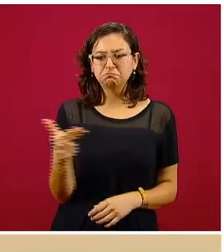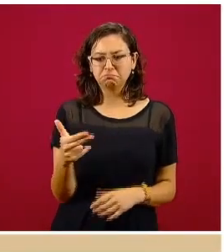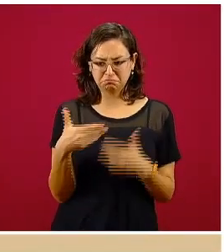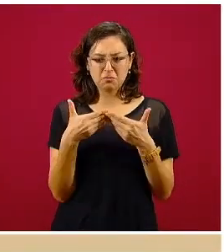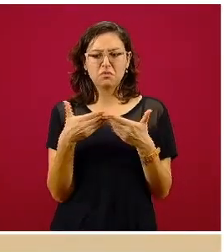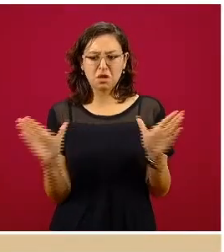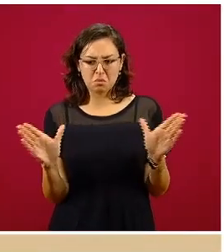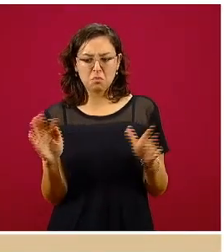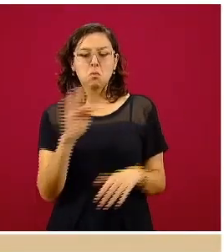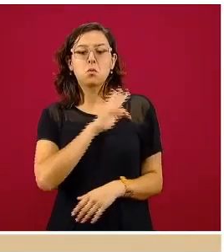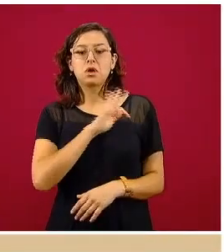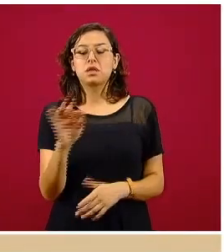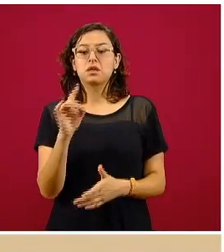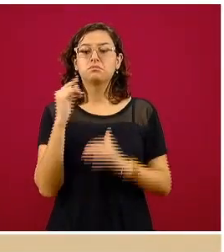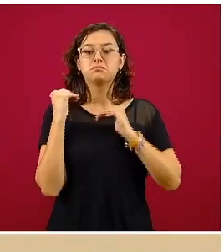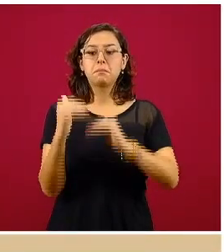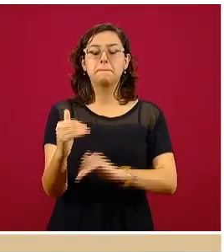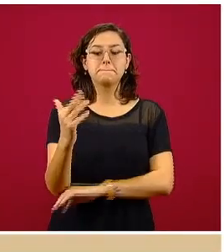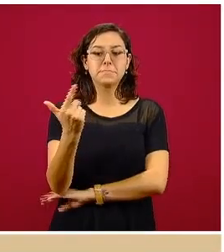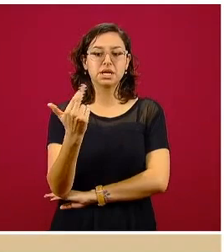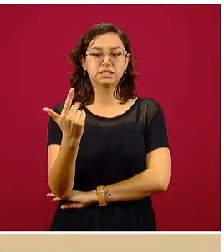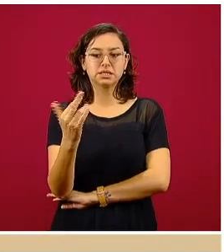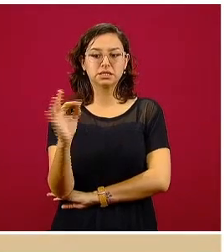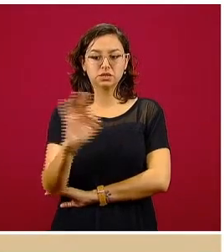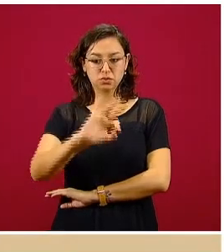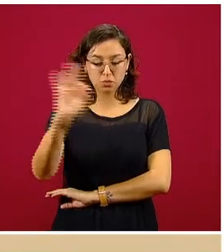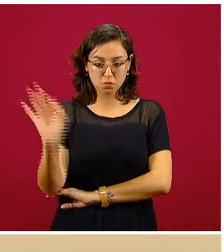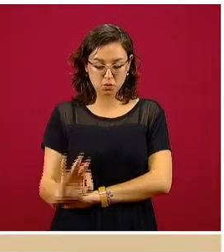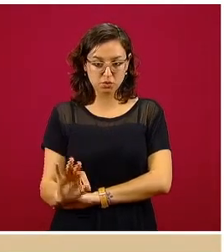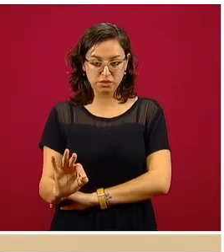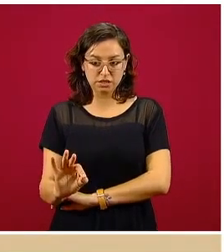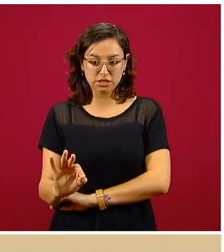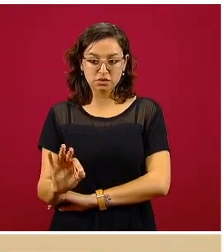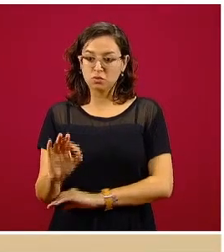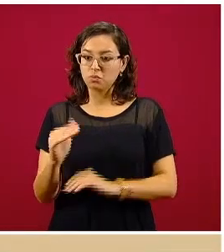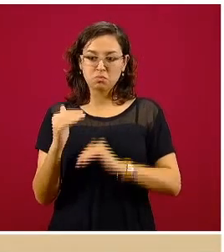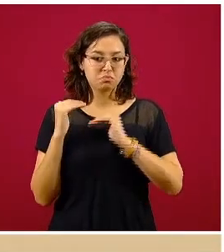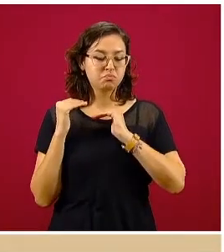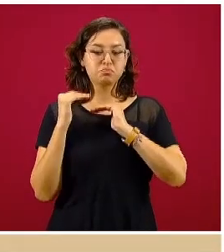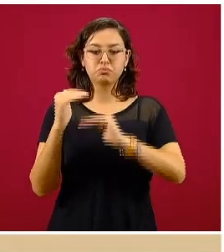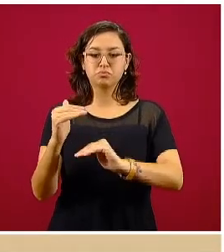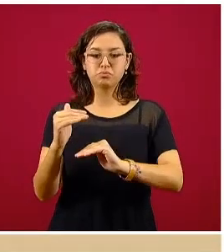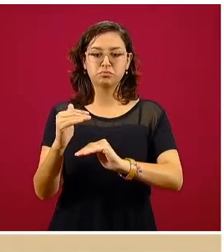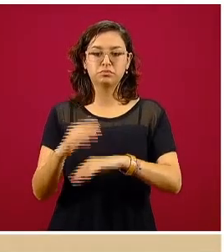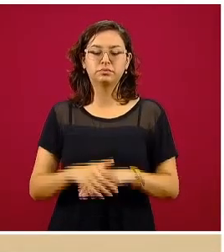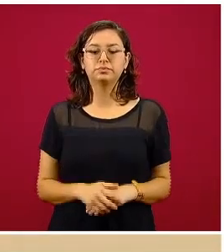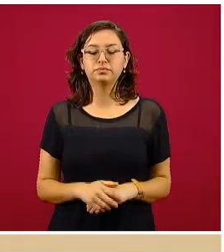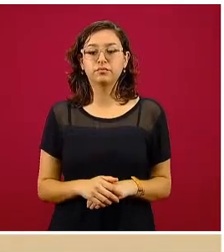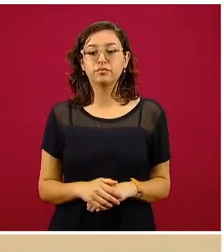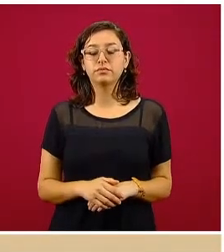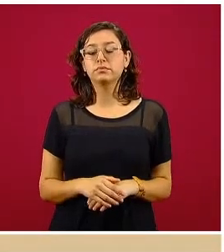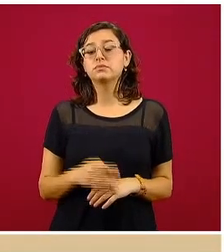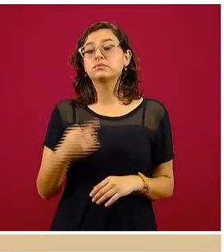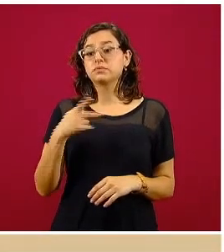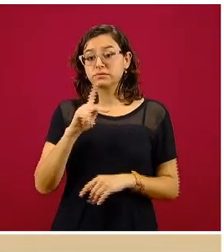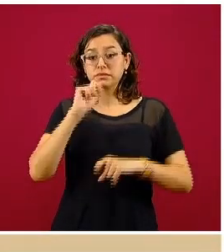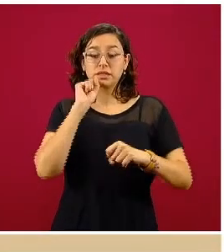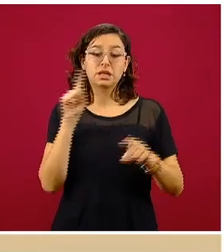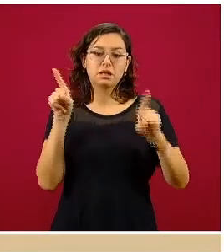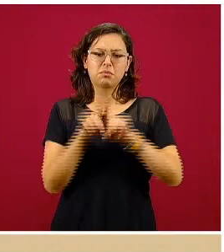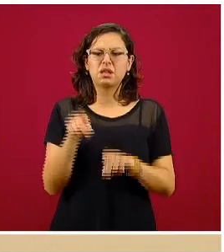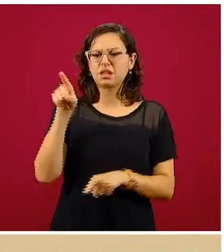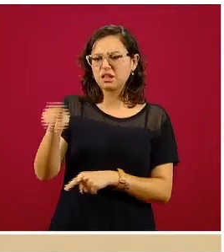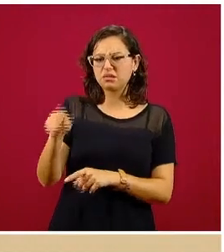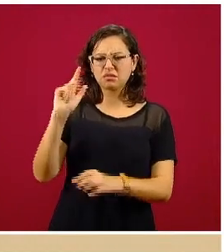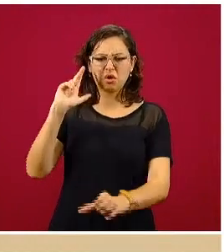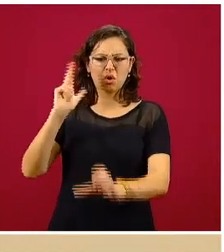operada solamente hasta un 25% como máximo de ocupación y además debe de ser